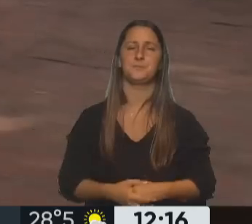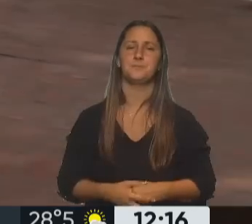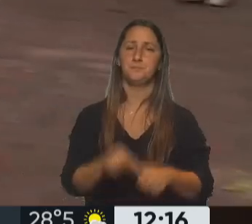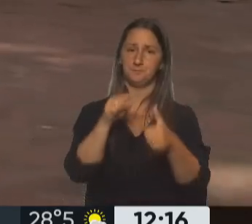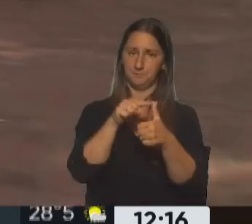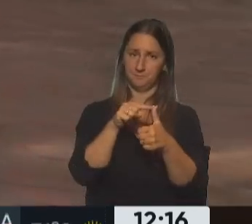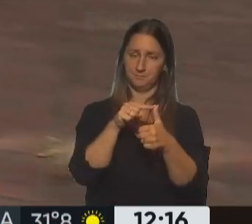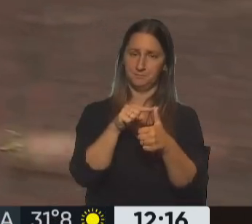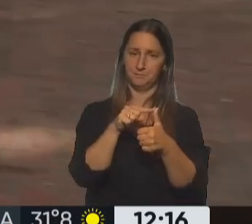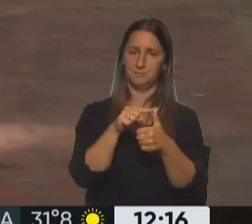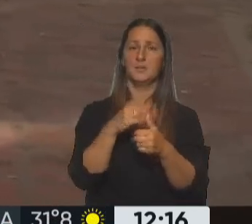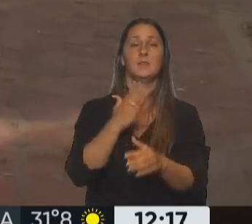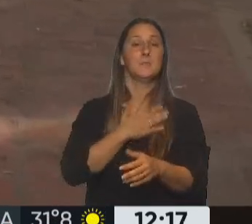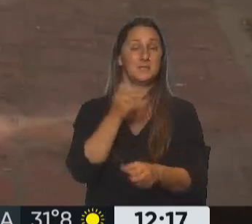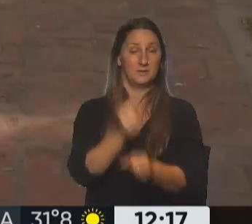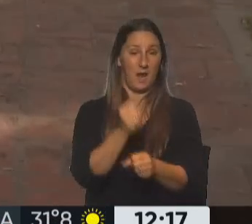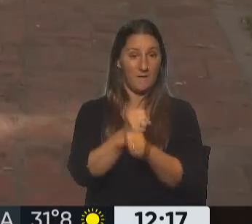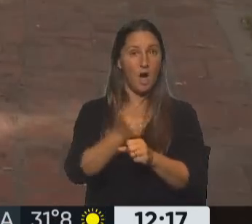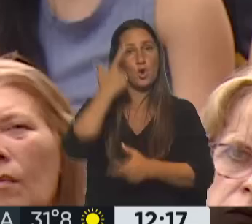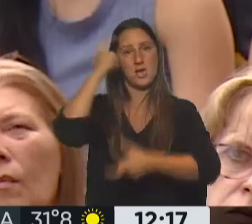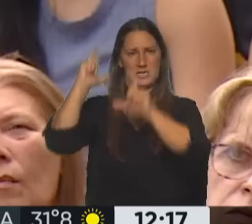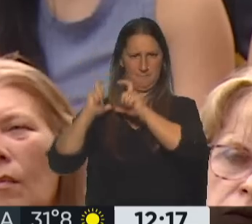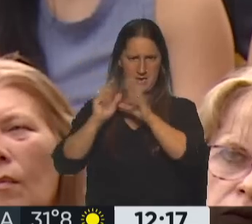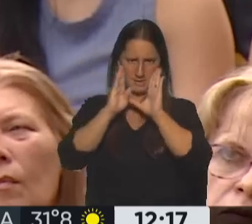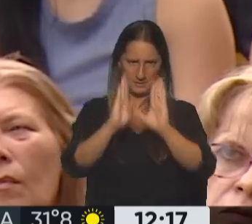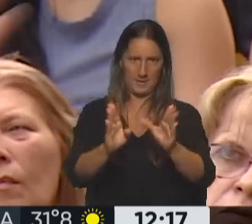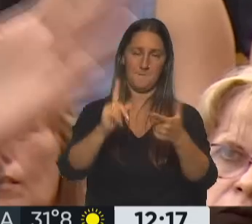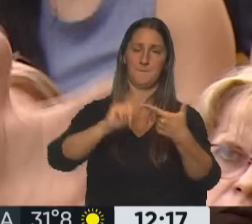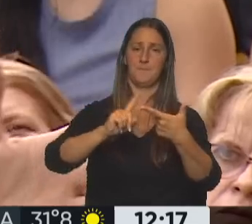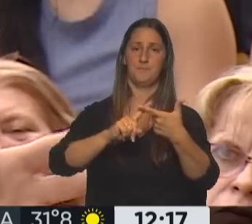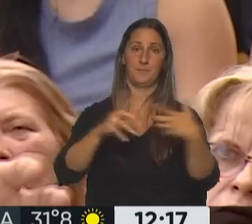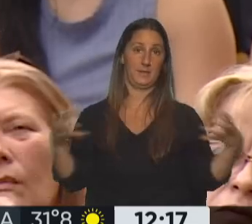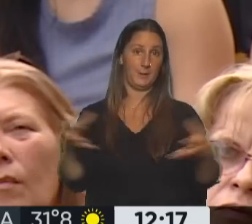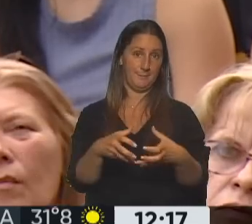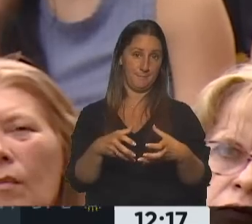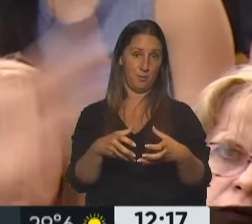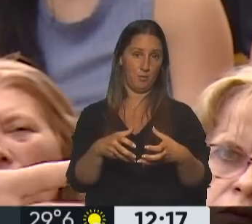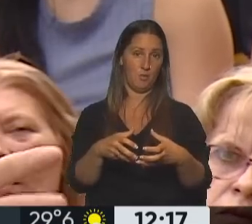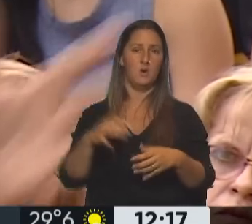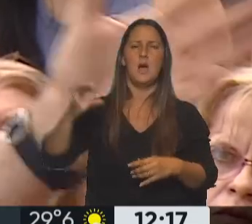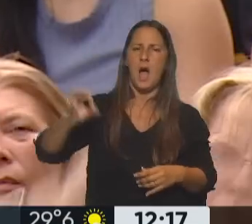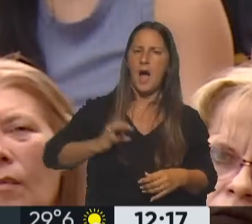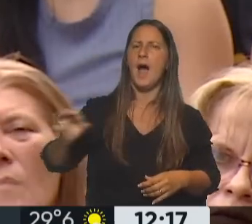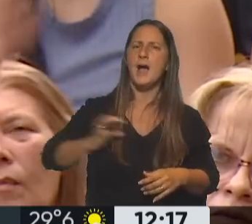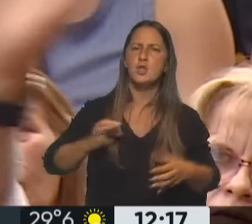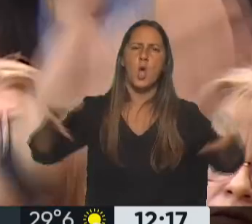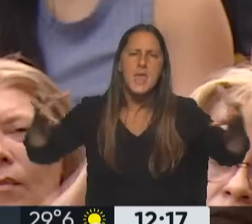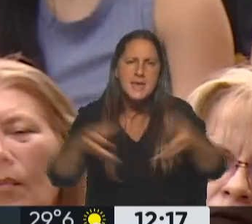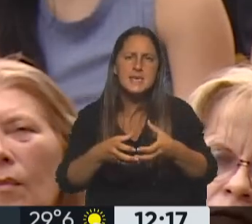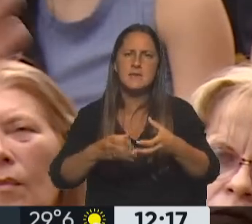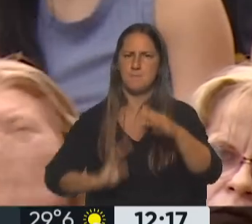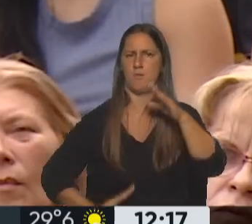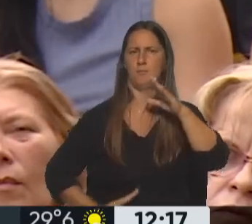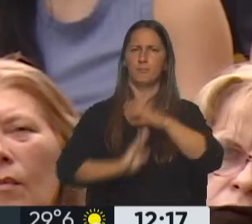Primero, mi trabajo y mi experiencia. Segundo, el equipo. Años llevo armando equipos,